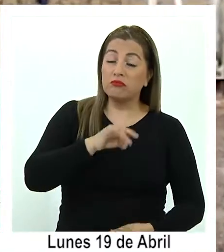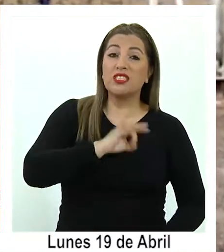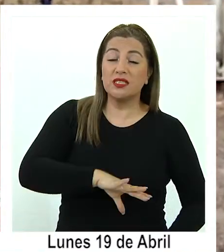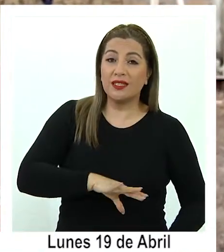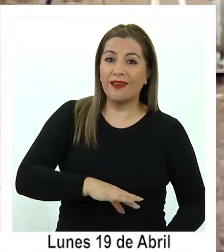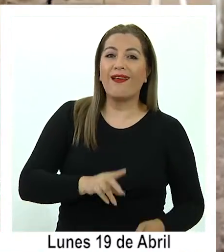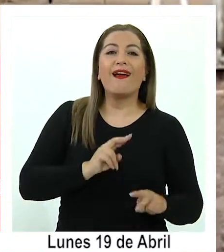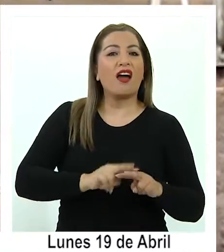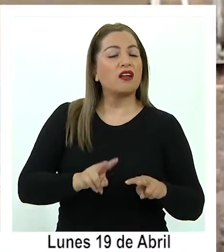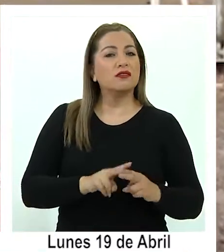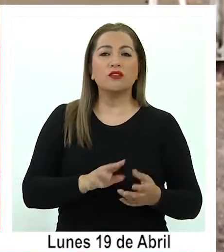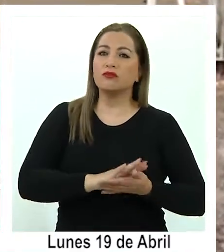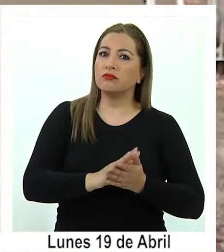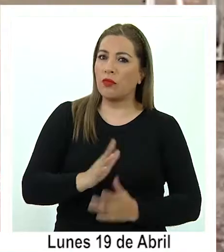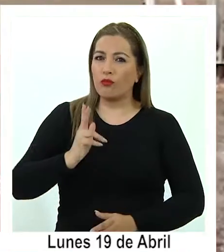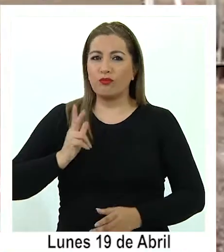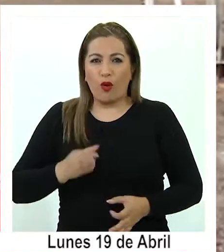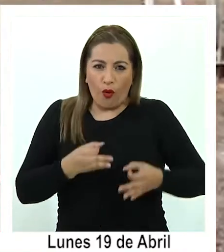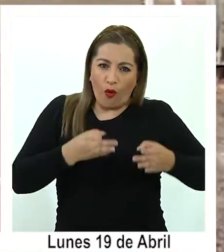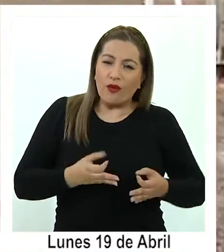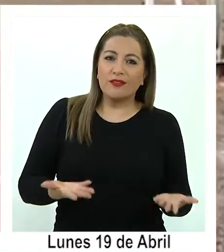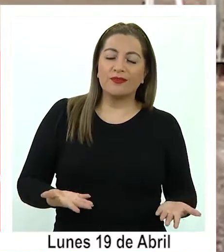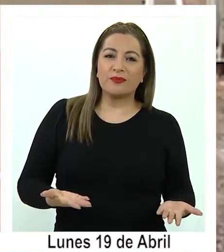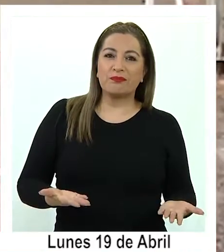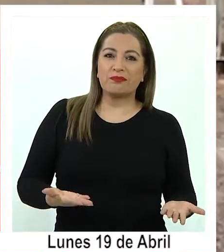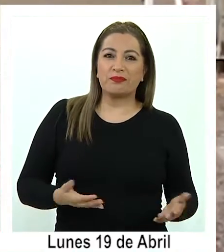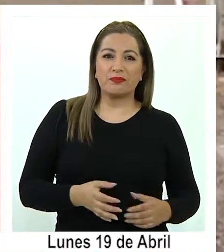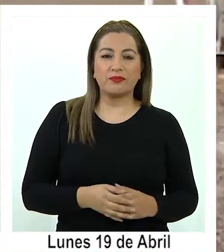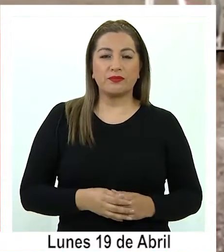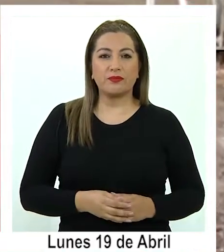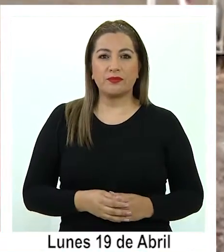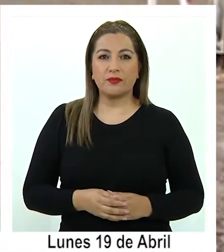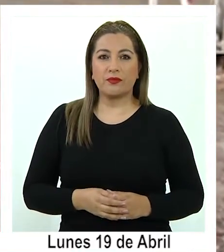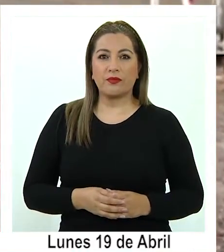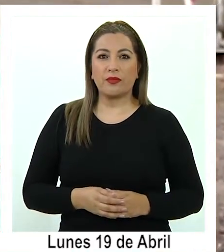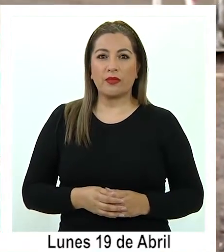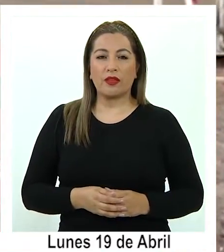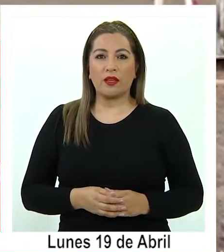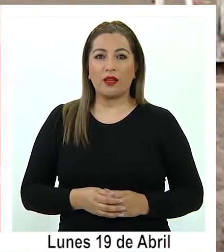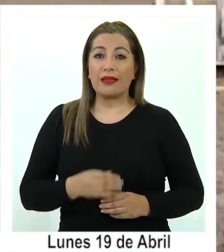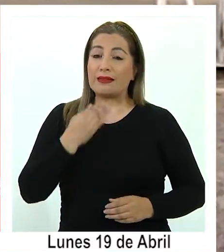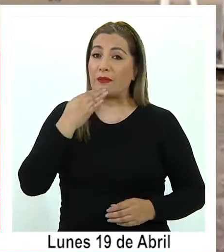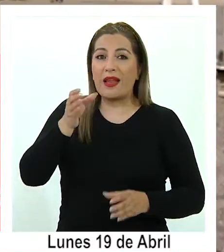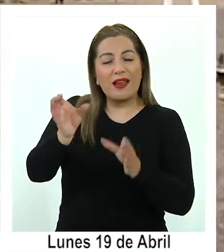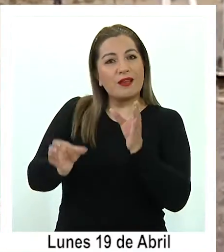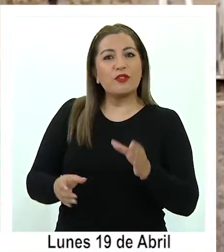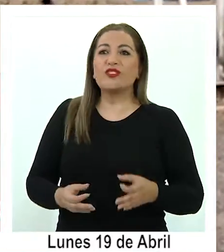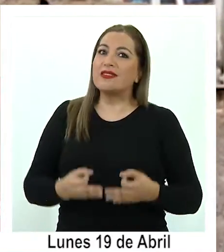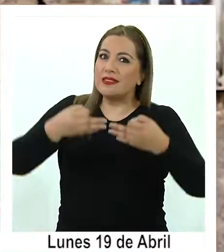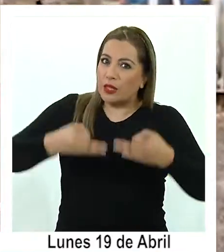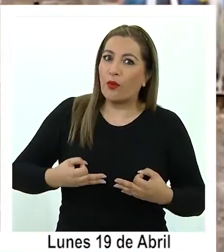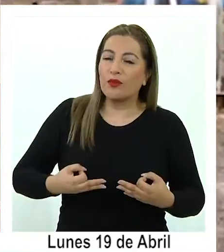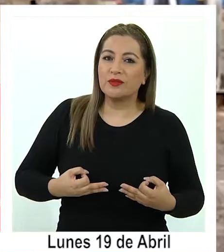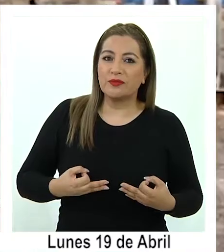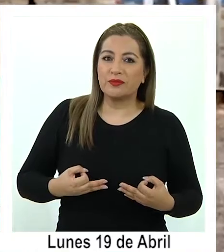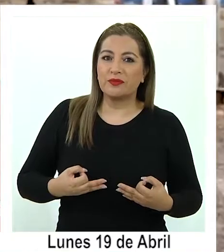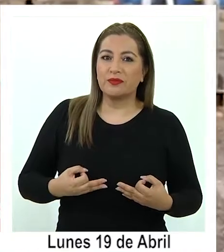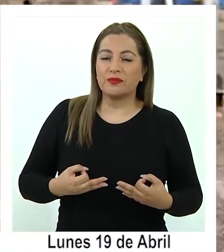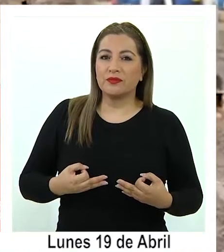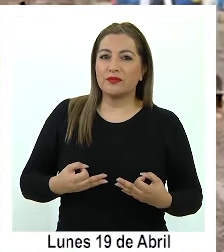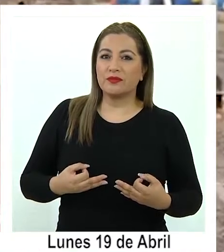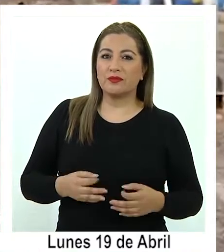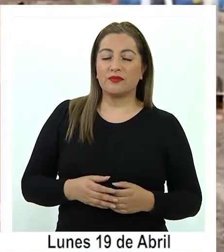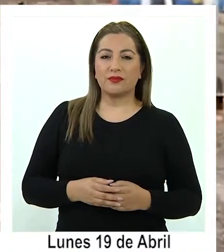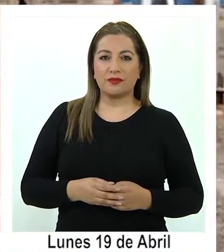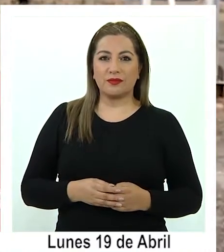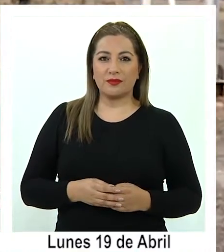hacerlo de una manera regulada y que de alguna manera también ellos tengan la seguridad de que van